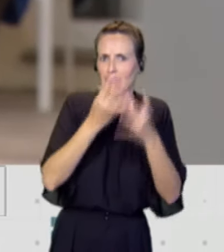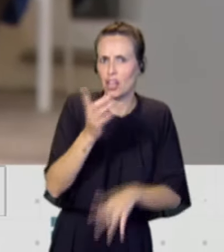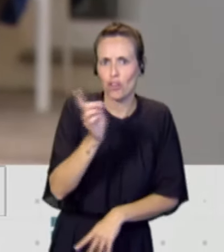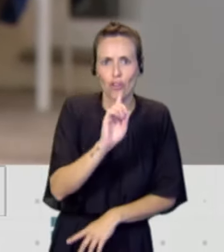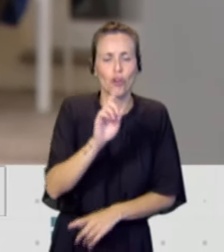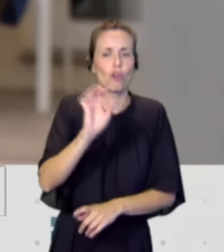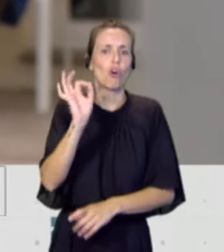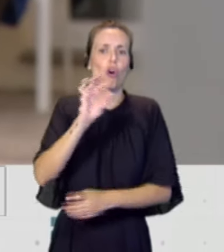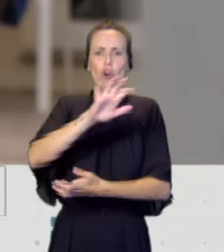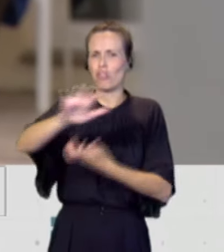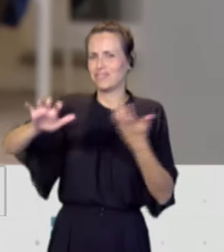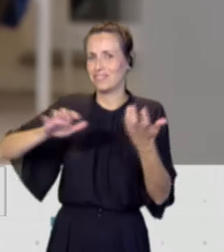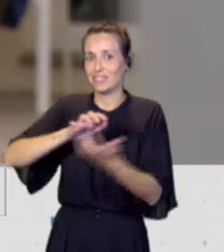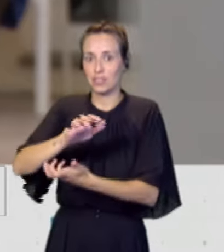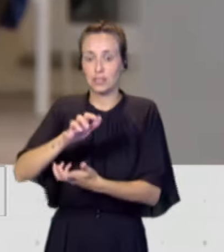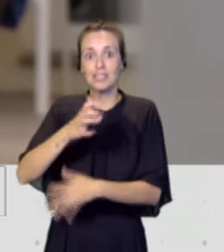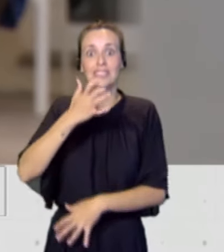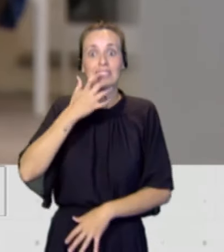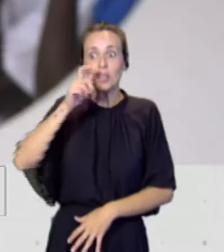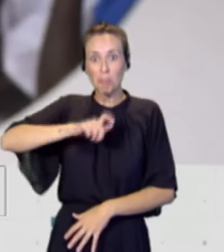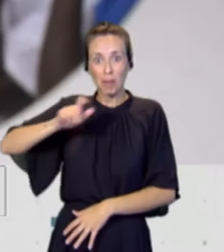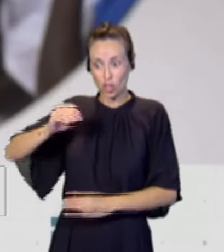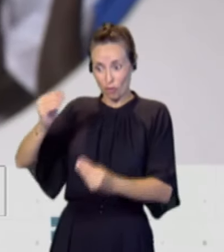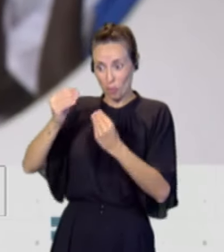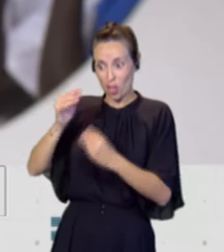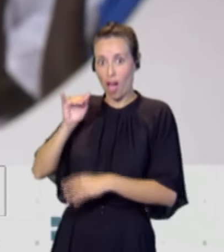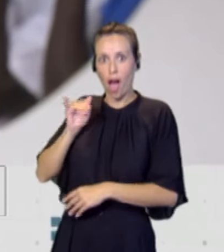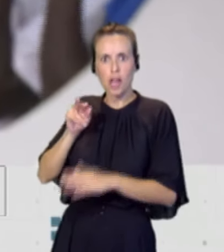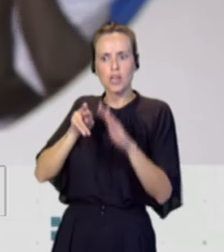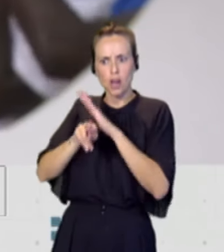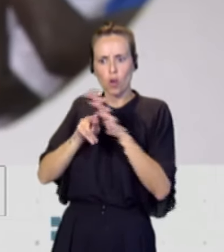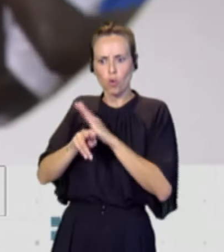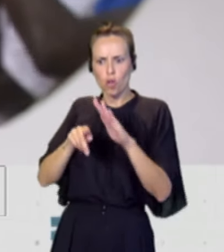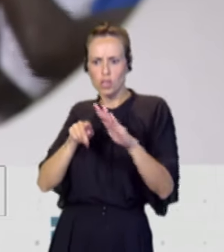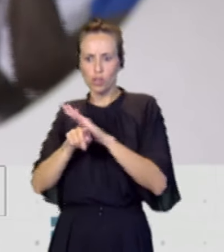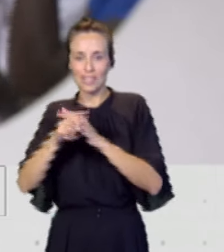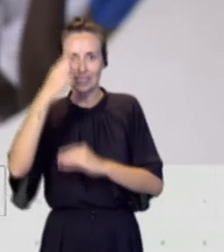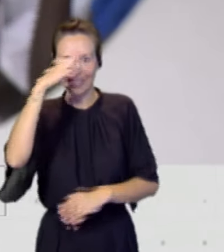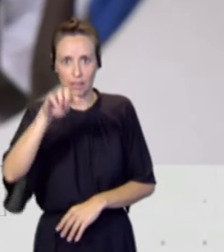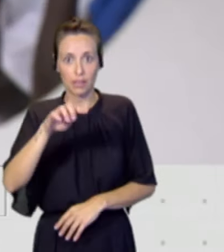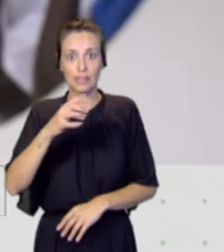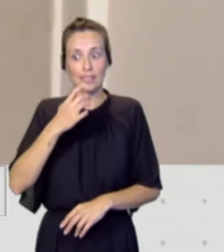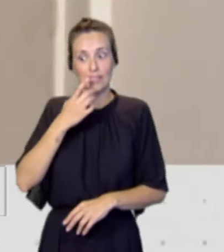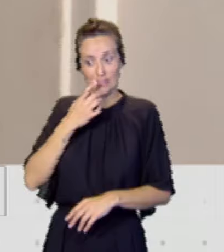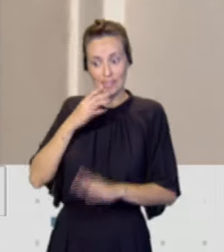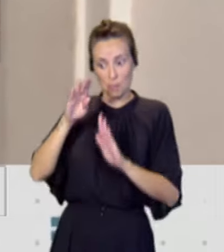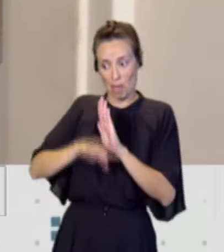El personal cualificado sabe cómo gestionar un recurso. Y si se le permite y se le pone en los medios, lo hace.